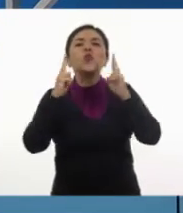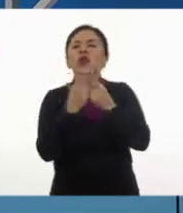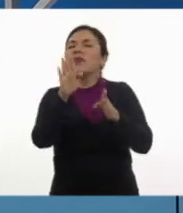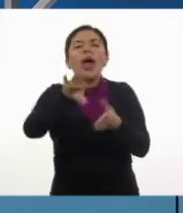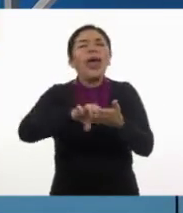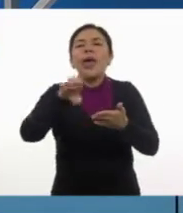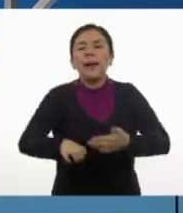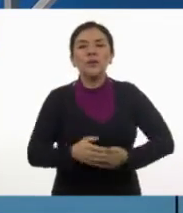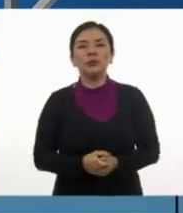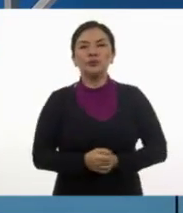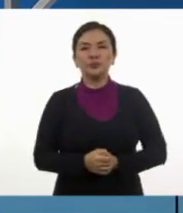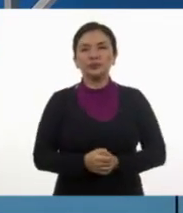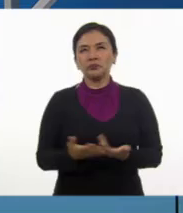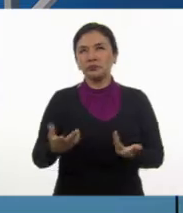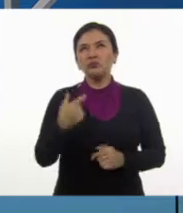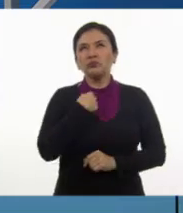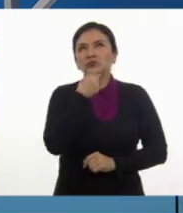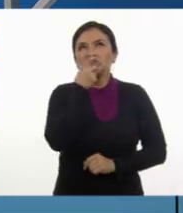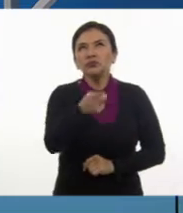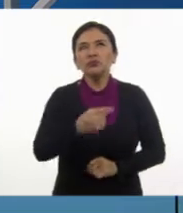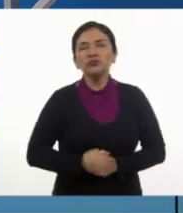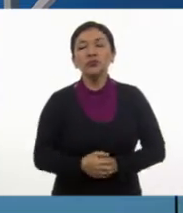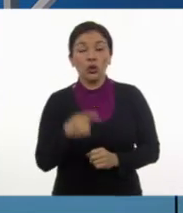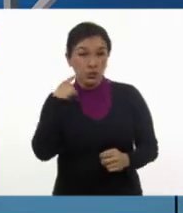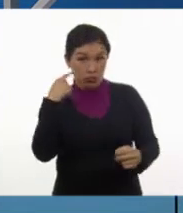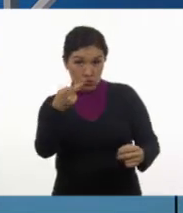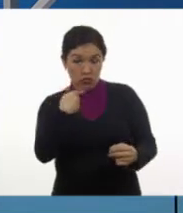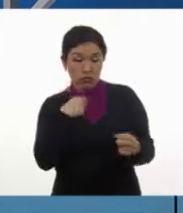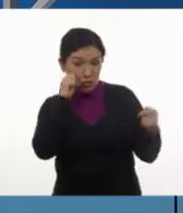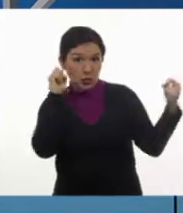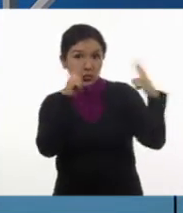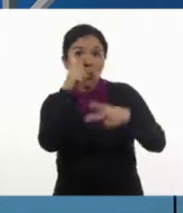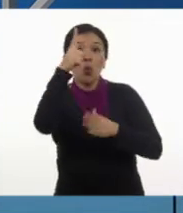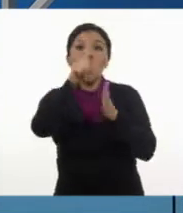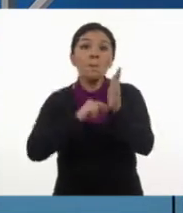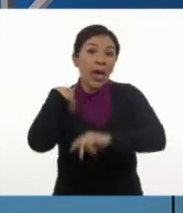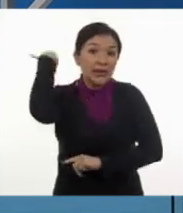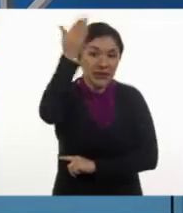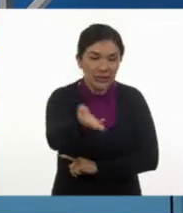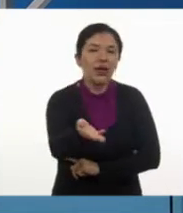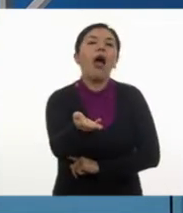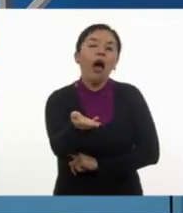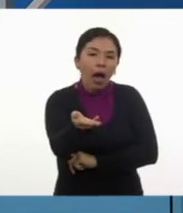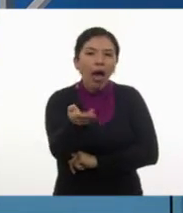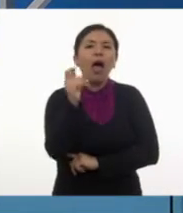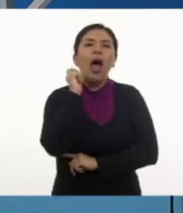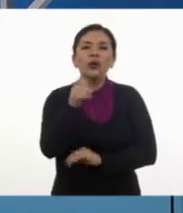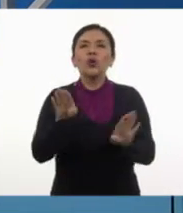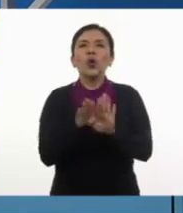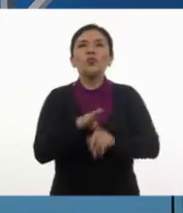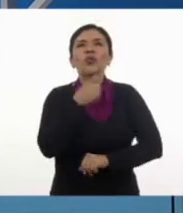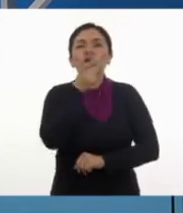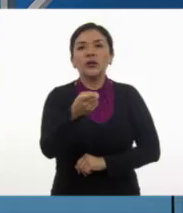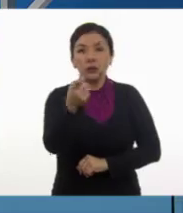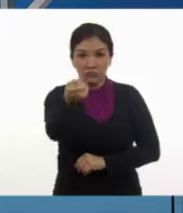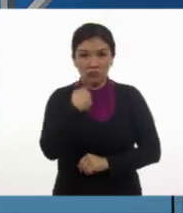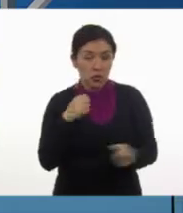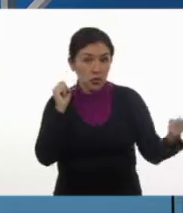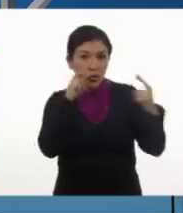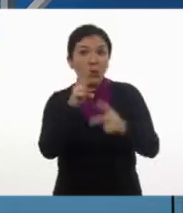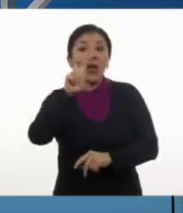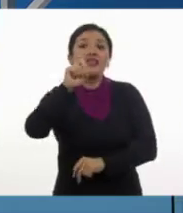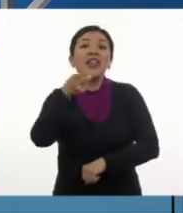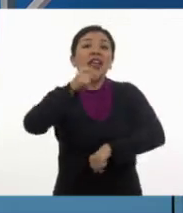ejemplo, decir nos vemos en un mes es igual que dijéramos nos vemos en 30